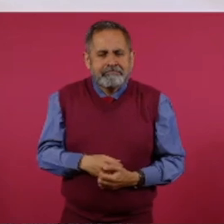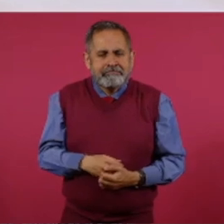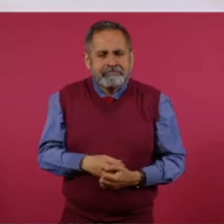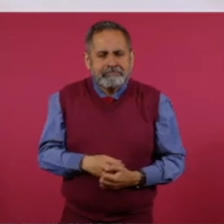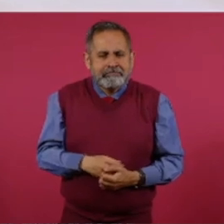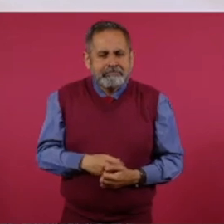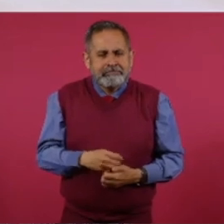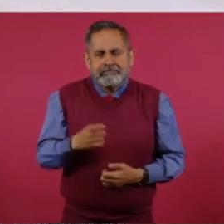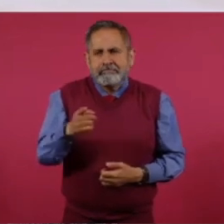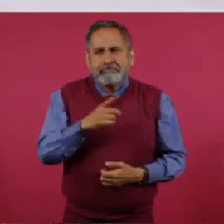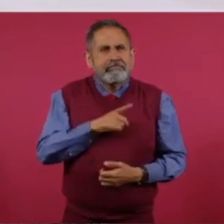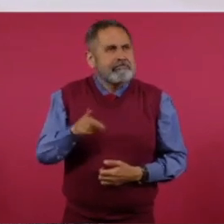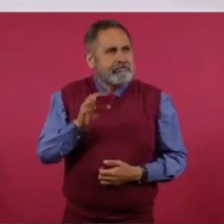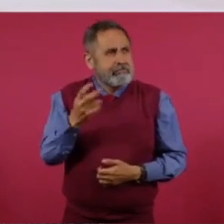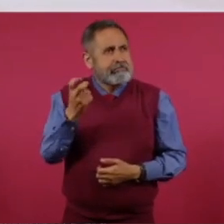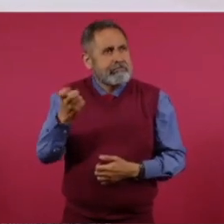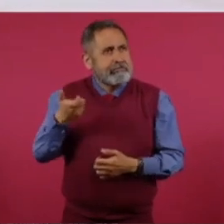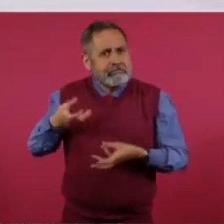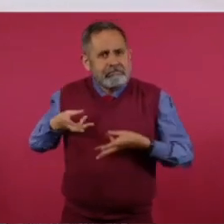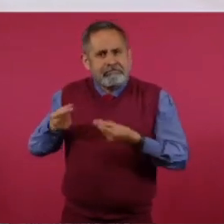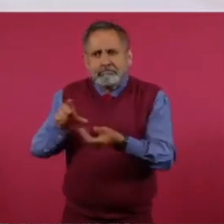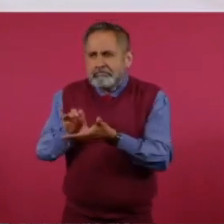eso es lo que nos cuesta.